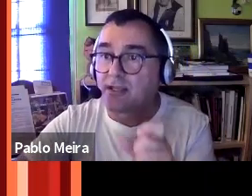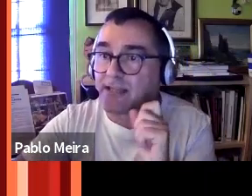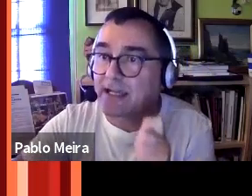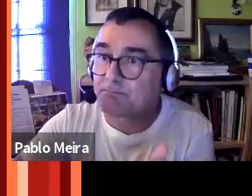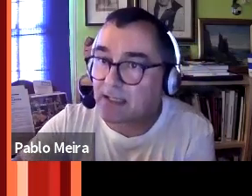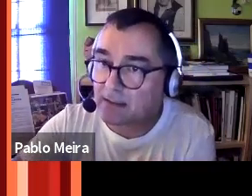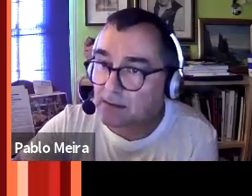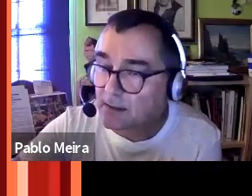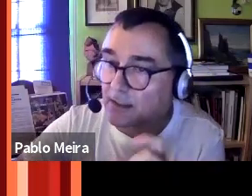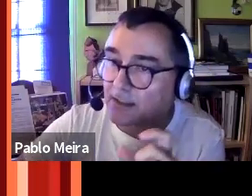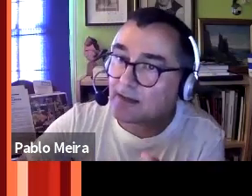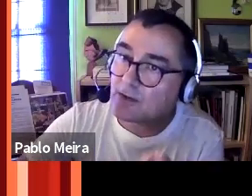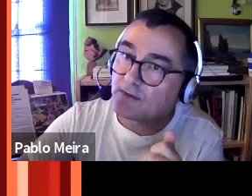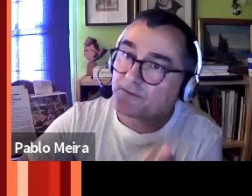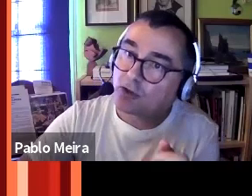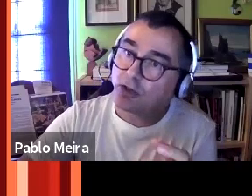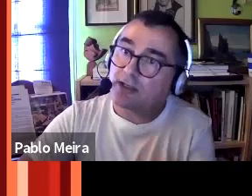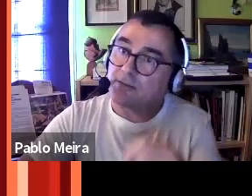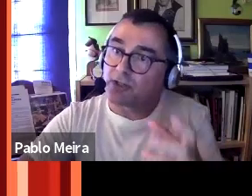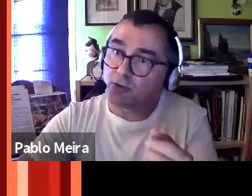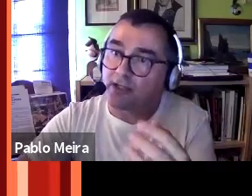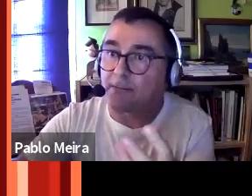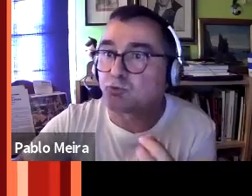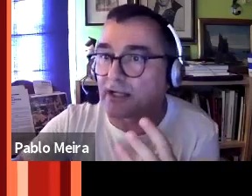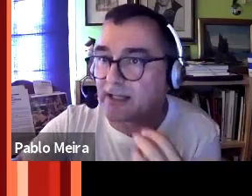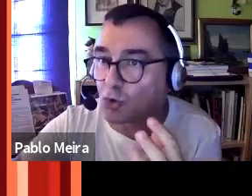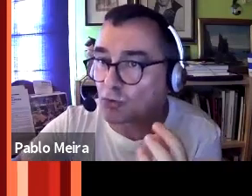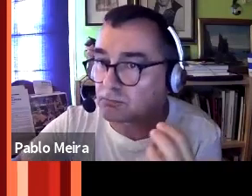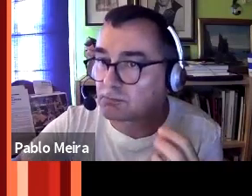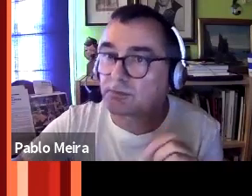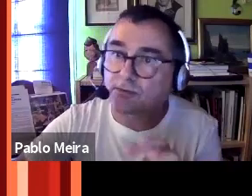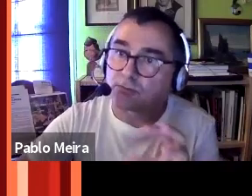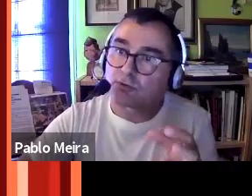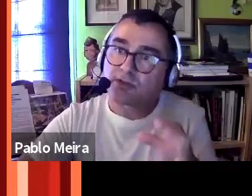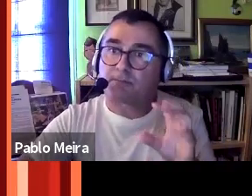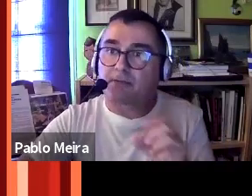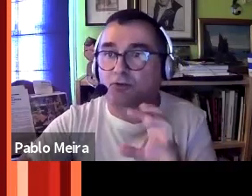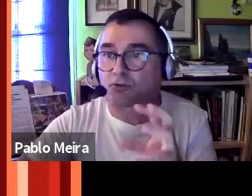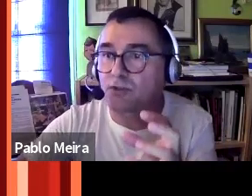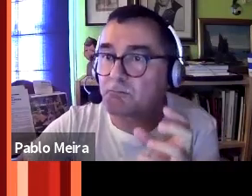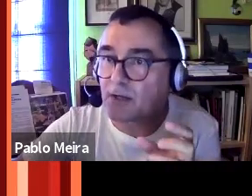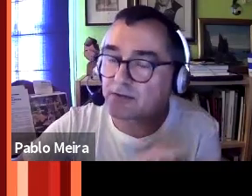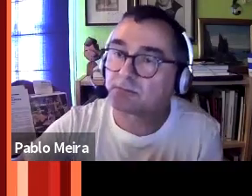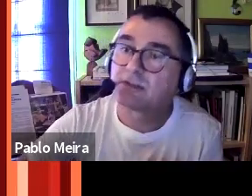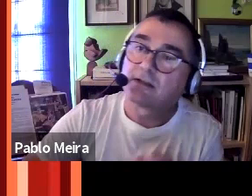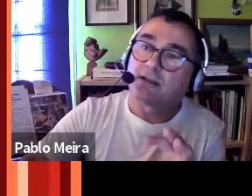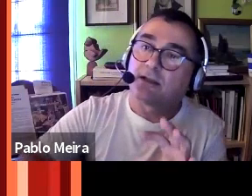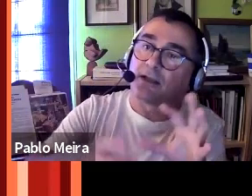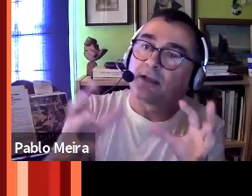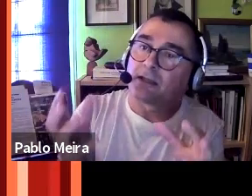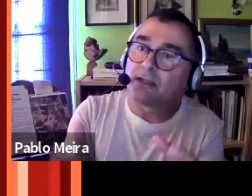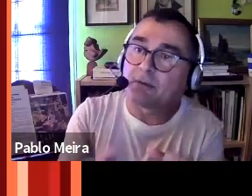el CO2, de captar radiación infrarroja y, por lo tanto, de capturar calor. Hizo unos experimentos muy simples